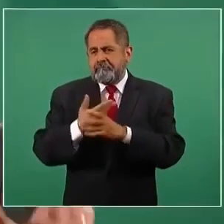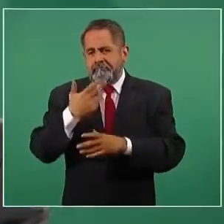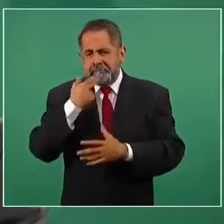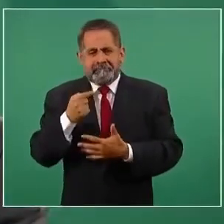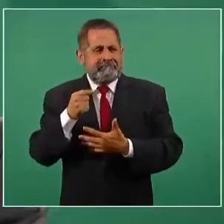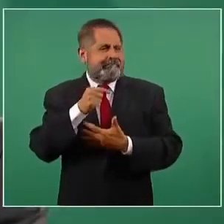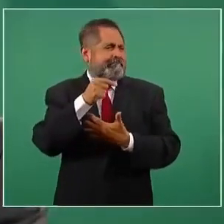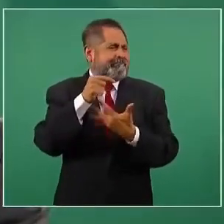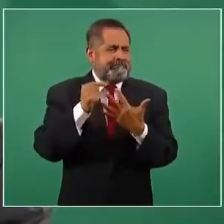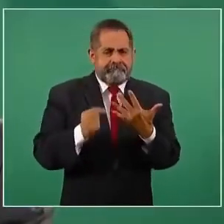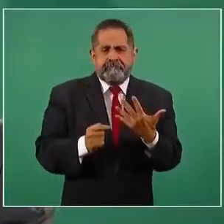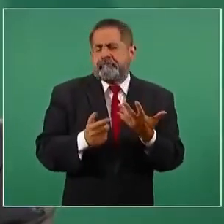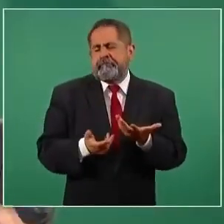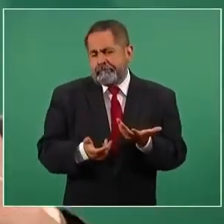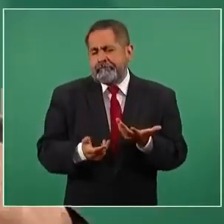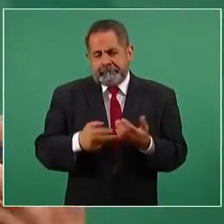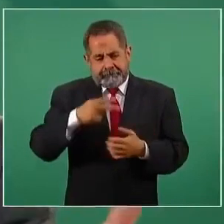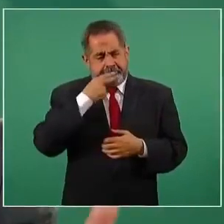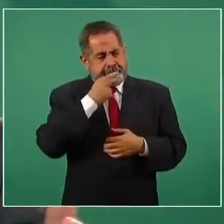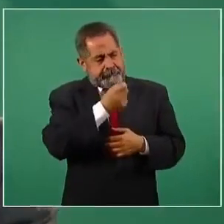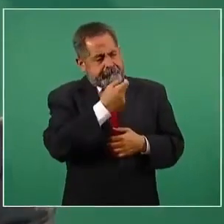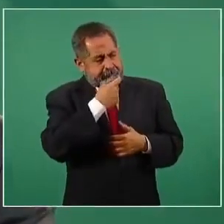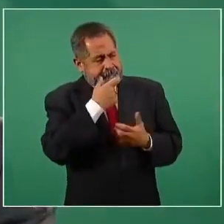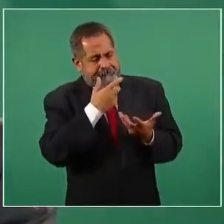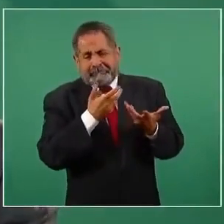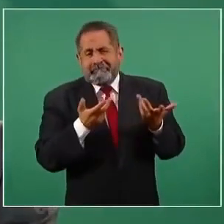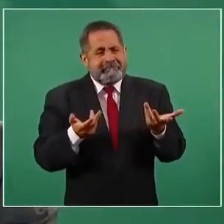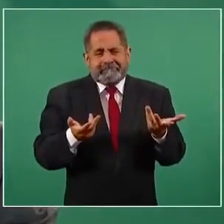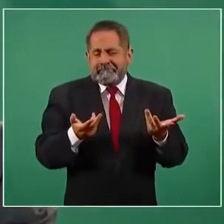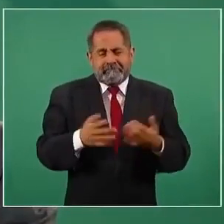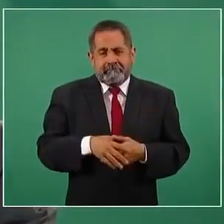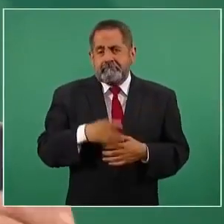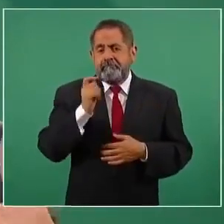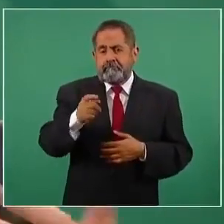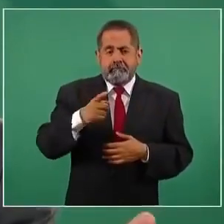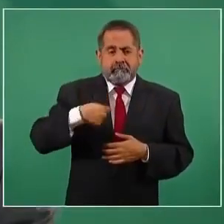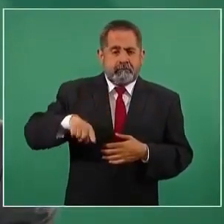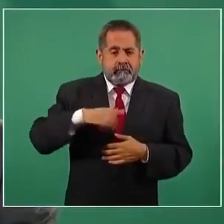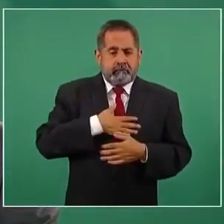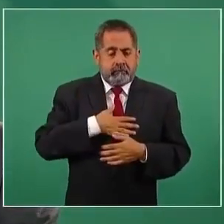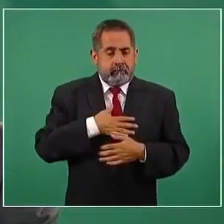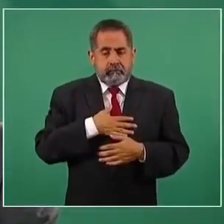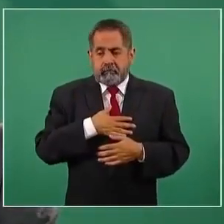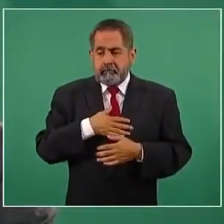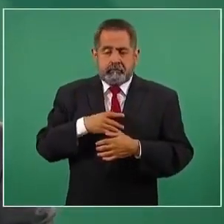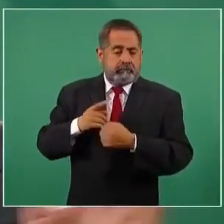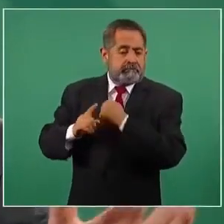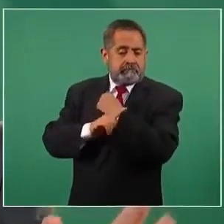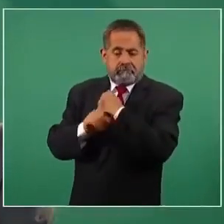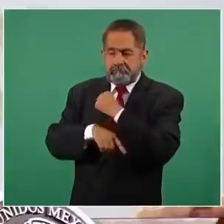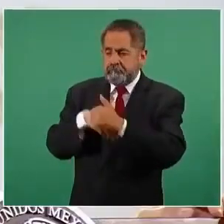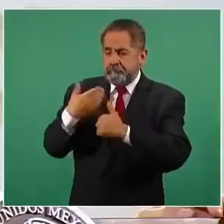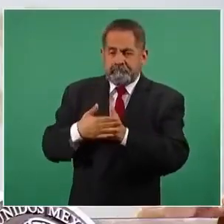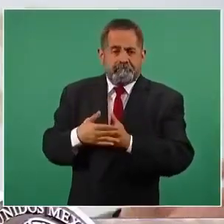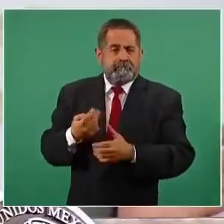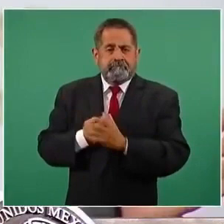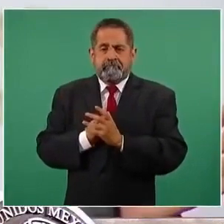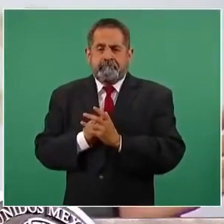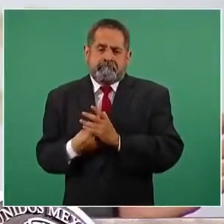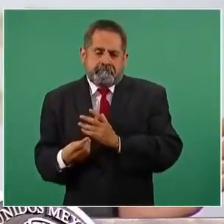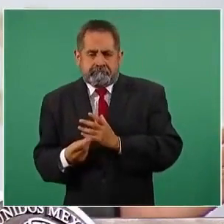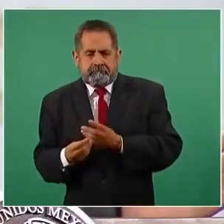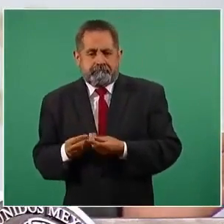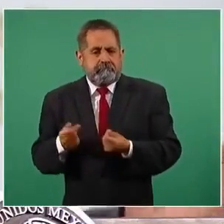hay múltiples, múltiples daños que puede causar, desde luego pérdidas de productos del embarazo, por mencionar sólo algunos.